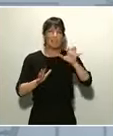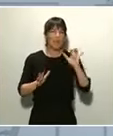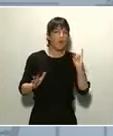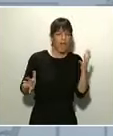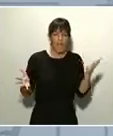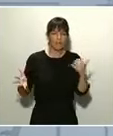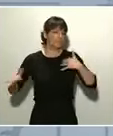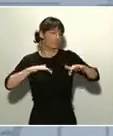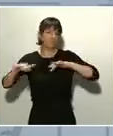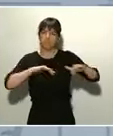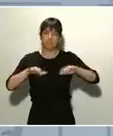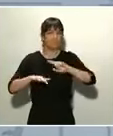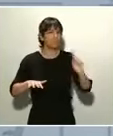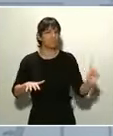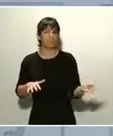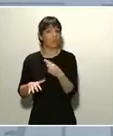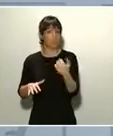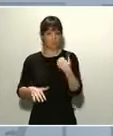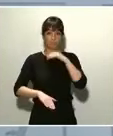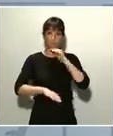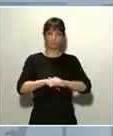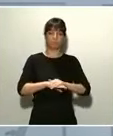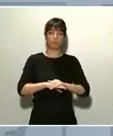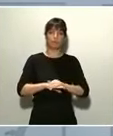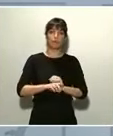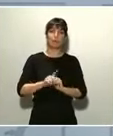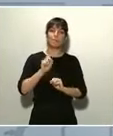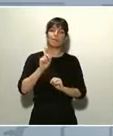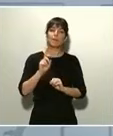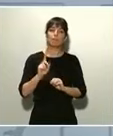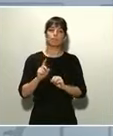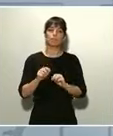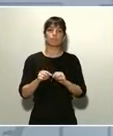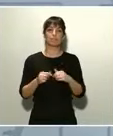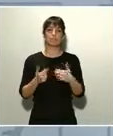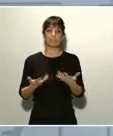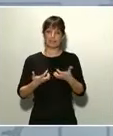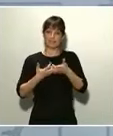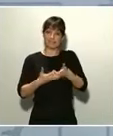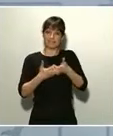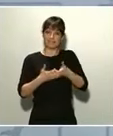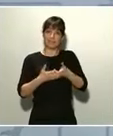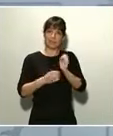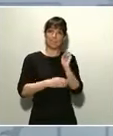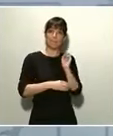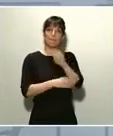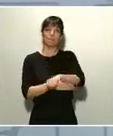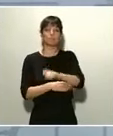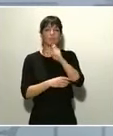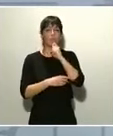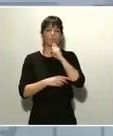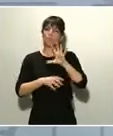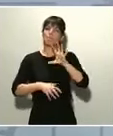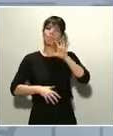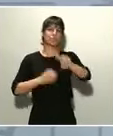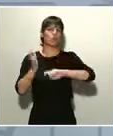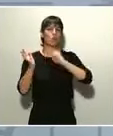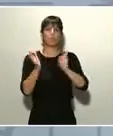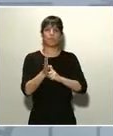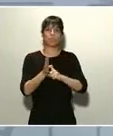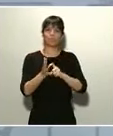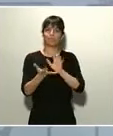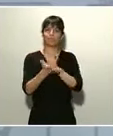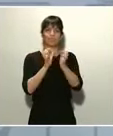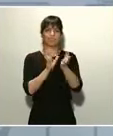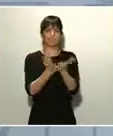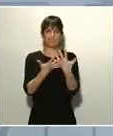estamos haciendo. Pero también que esta era una batalla que solo podría vencerse con el concurso de toda la comunidad, de todo el país, de todos y cada uno de nosotros y nosotras.